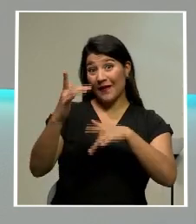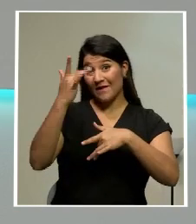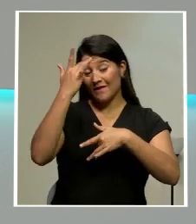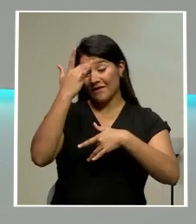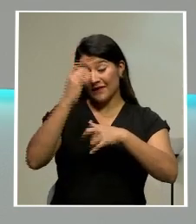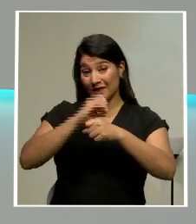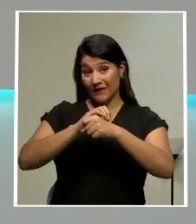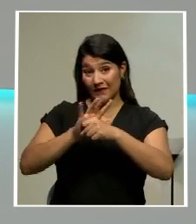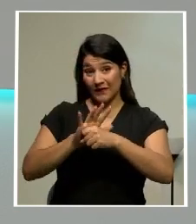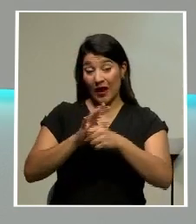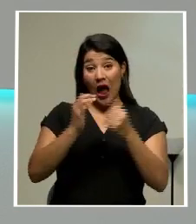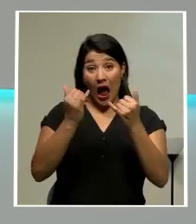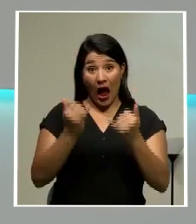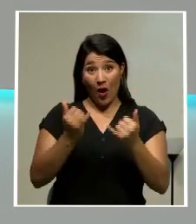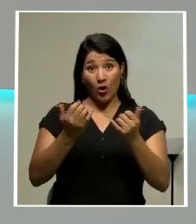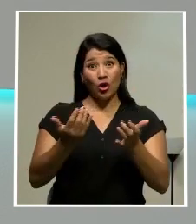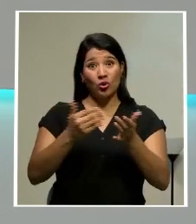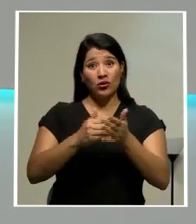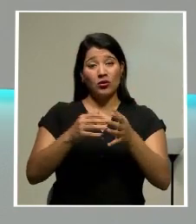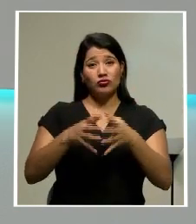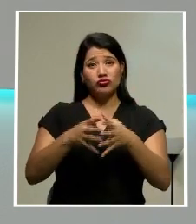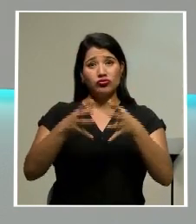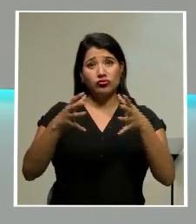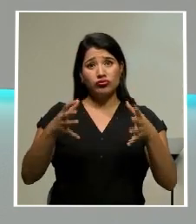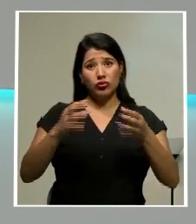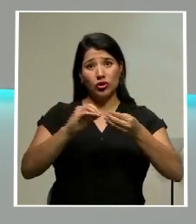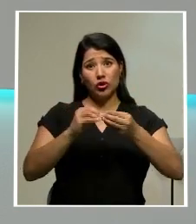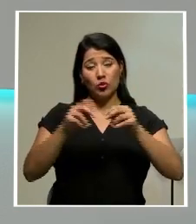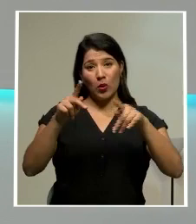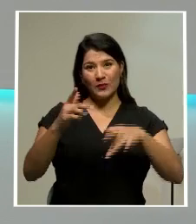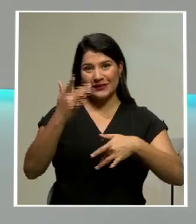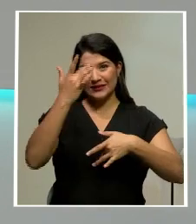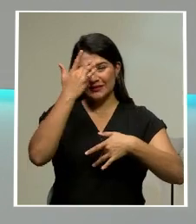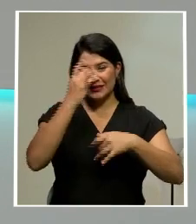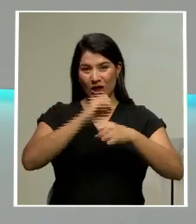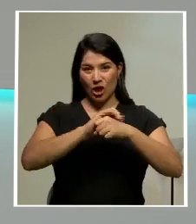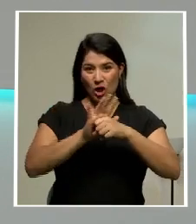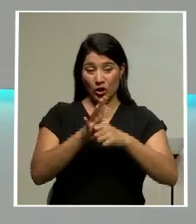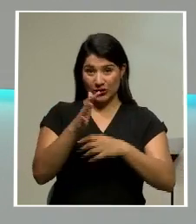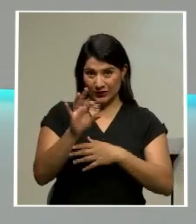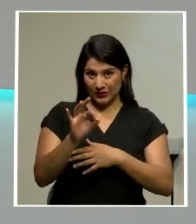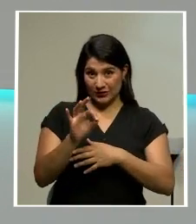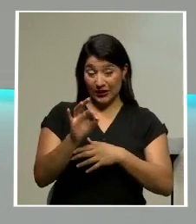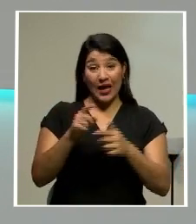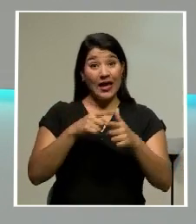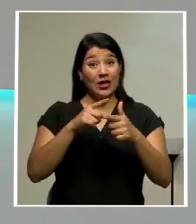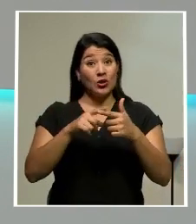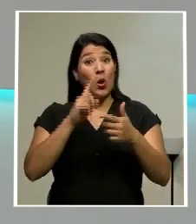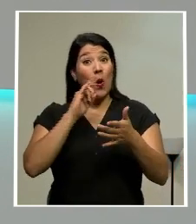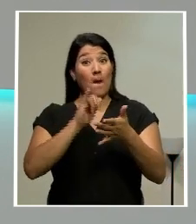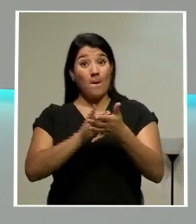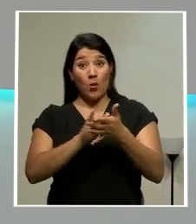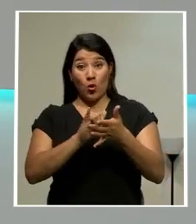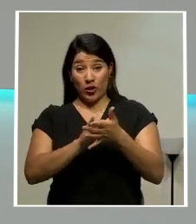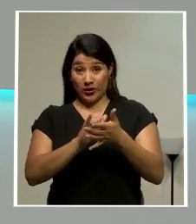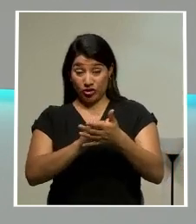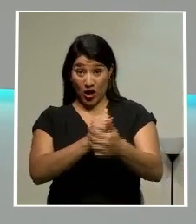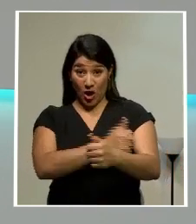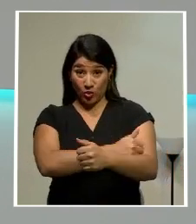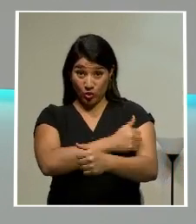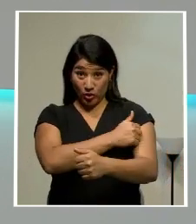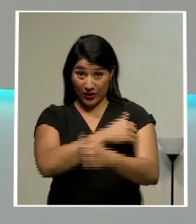se registra ahora un nuevo brote de casos de COVID-19. Por esta razón, las autoridades sanitarias